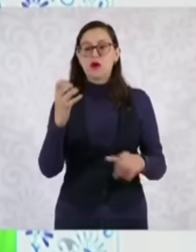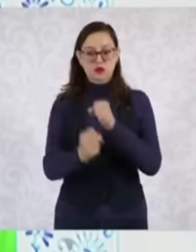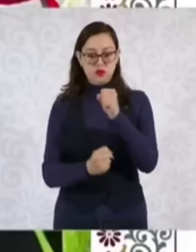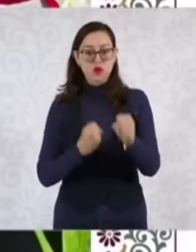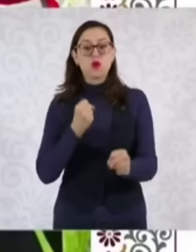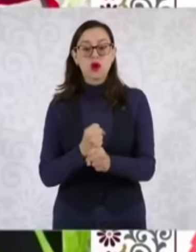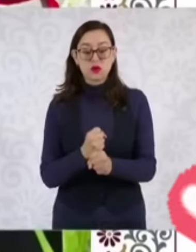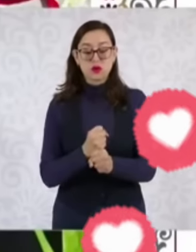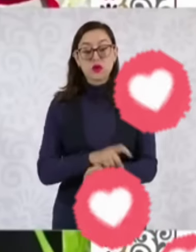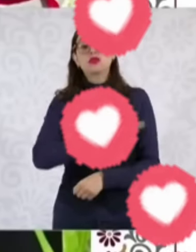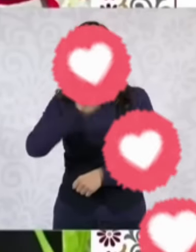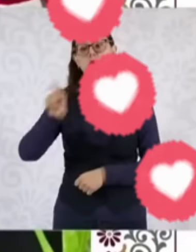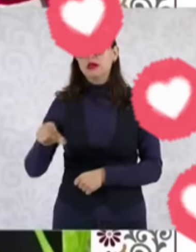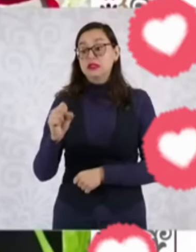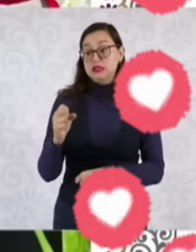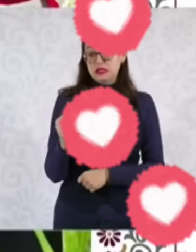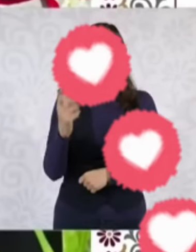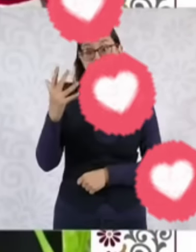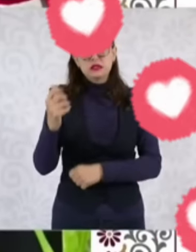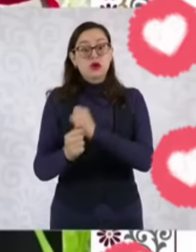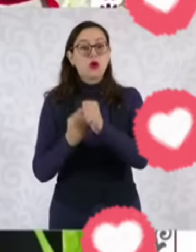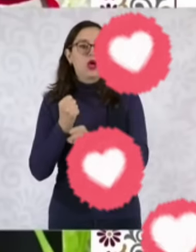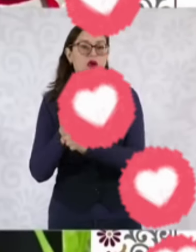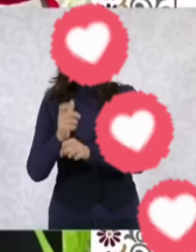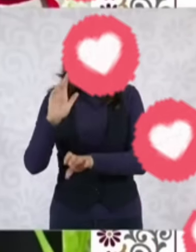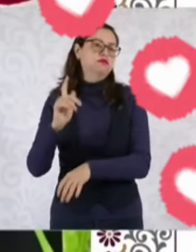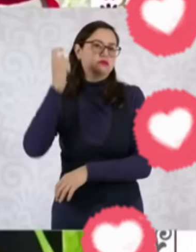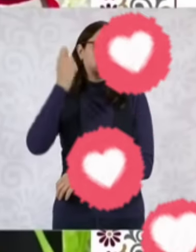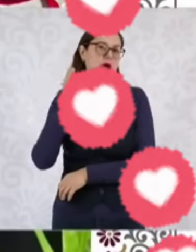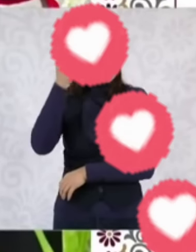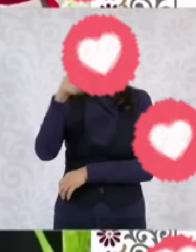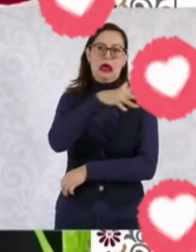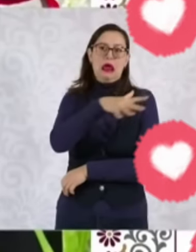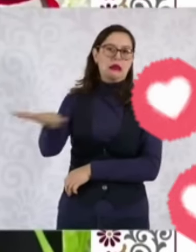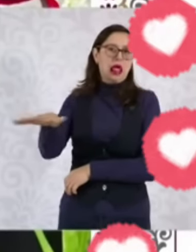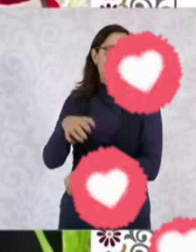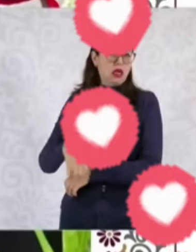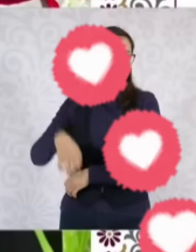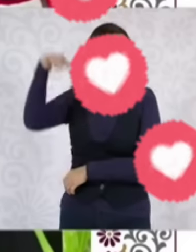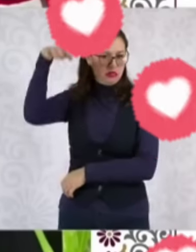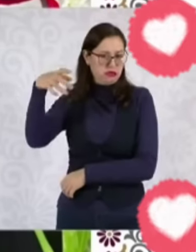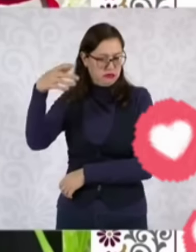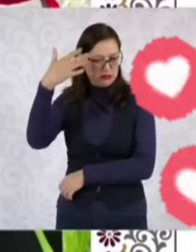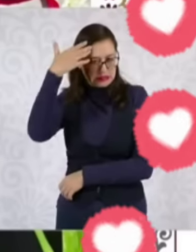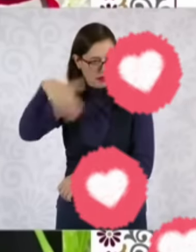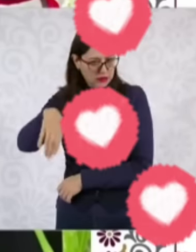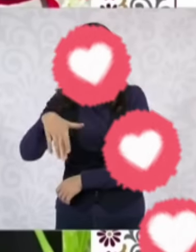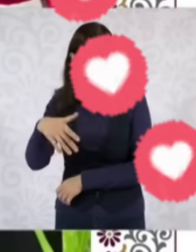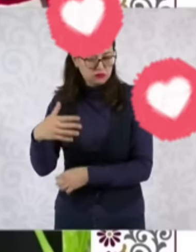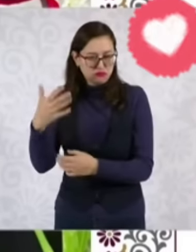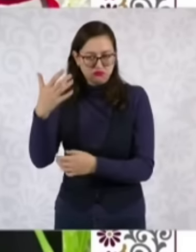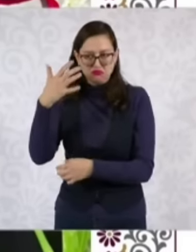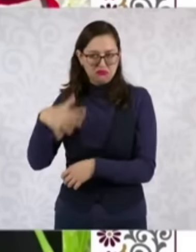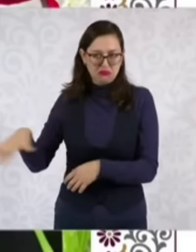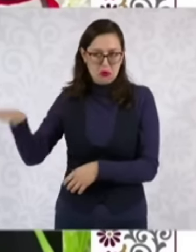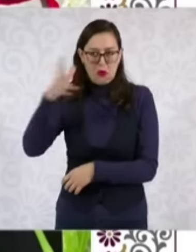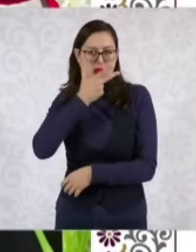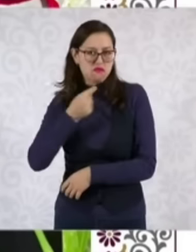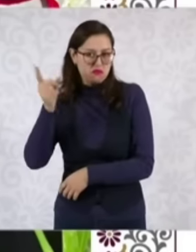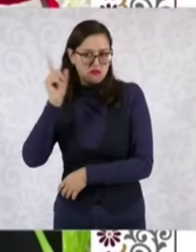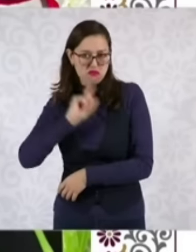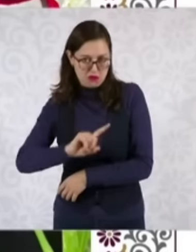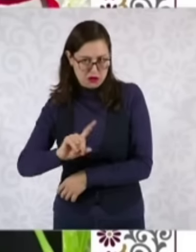tendrán derecho a su pensión de adultos mayores, la pensión que ya conocemos. Y esta pensión va a